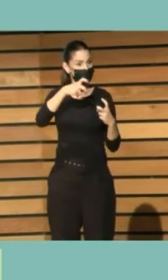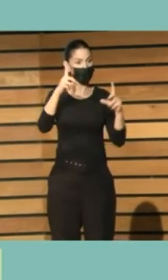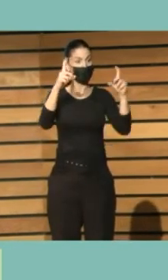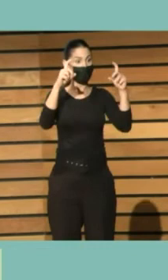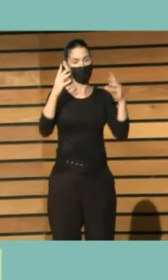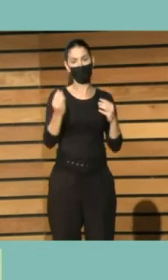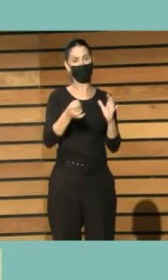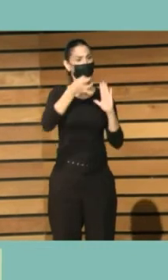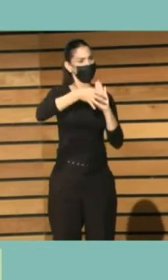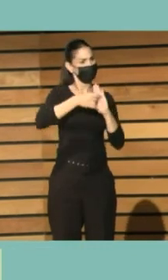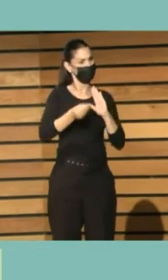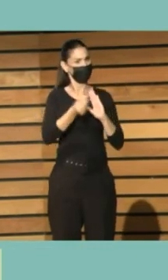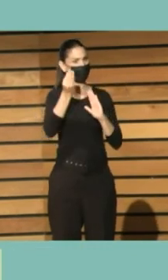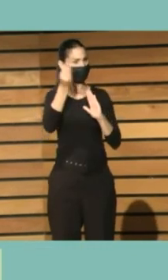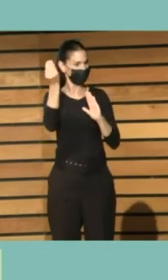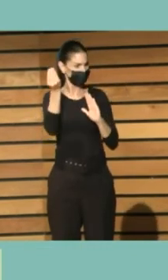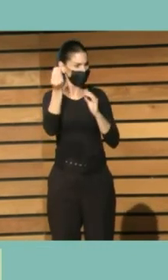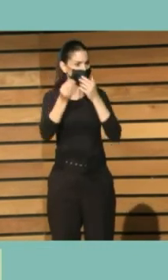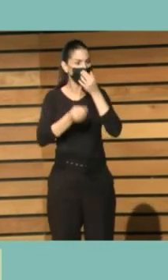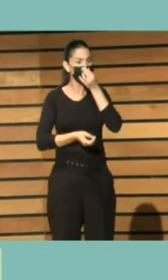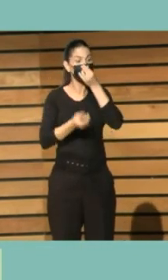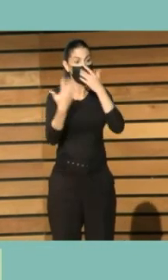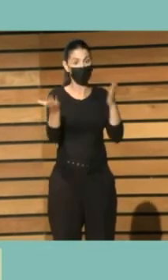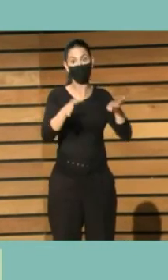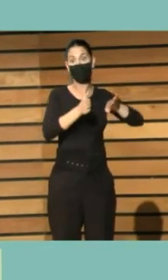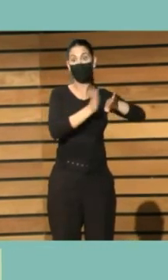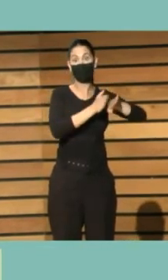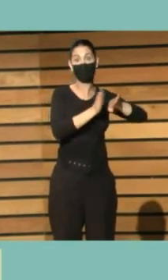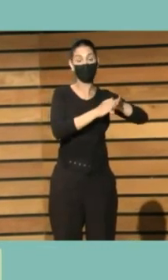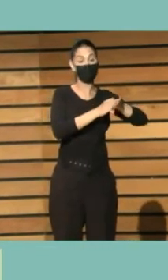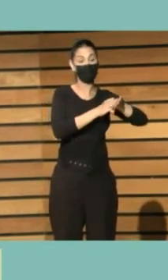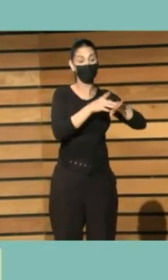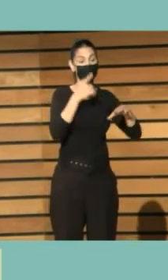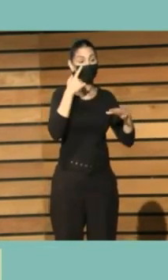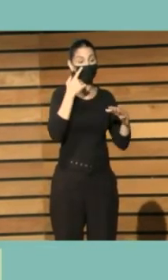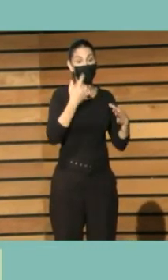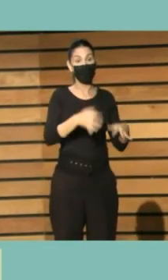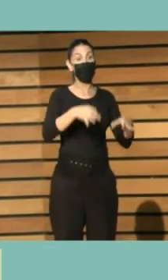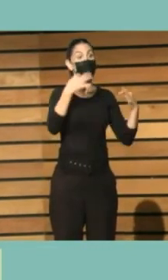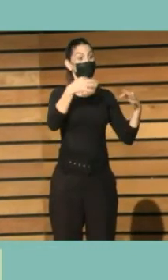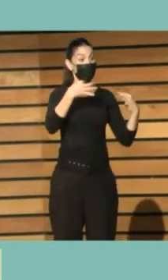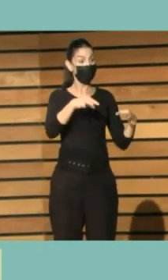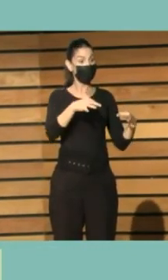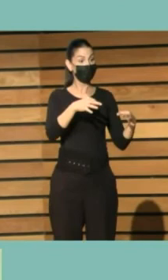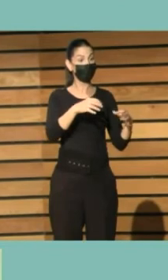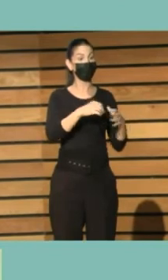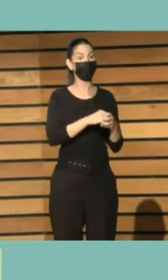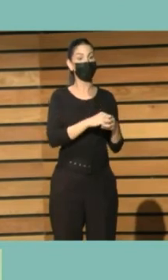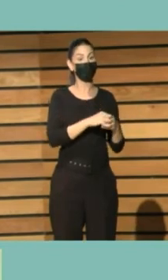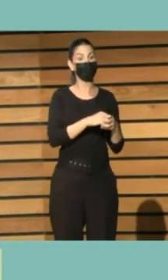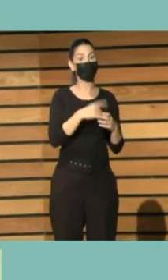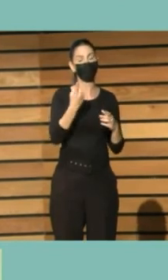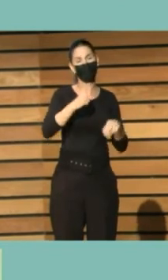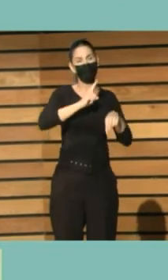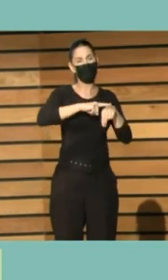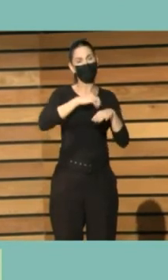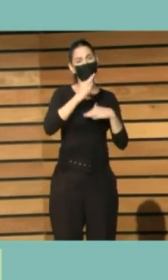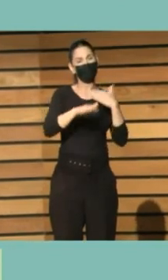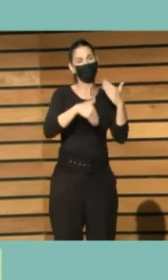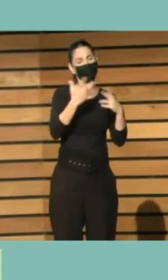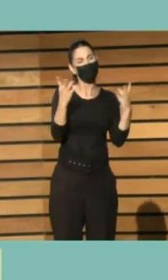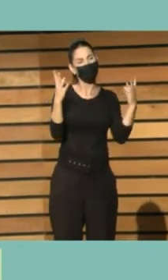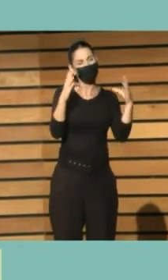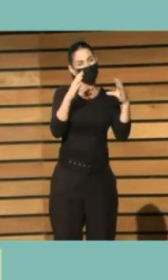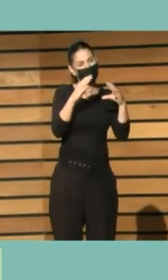como esta que vemos aquí, donde a la izquierda tenemos la imagen original, que ha sido desvaída por el tiempo y por la luz,